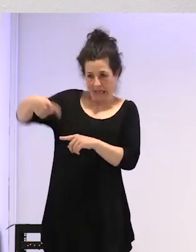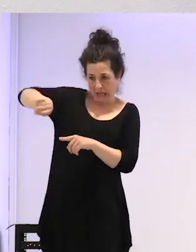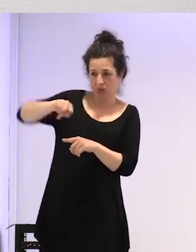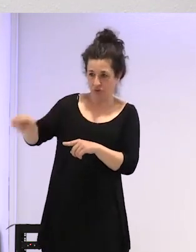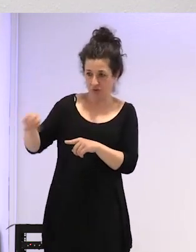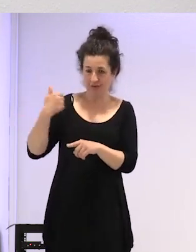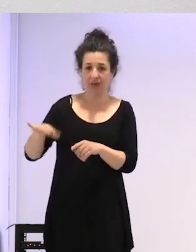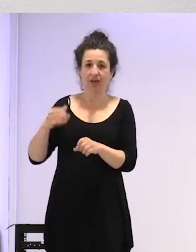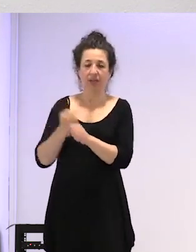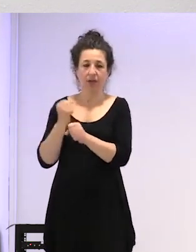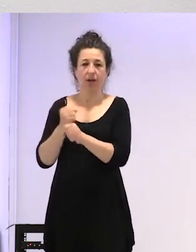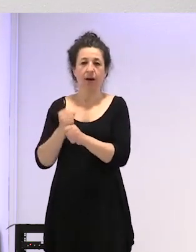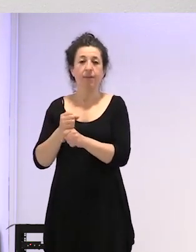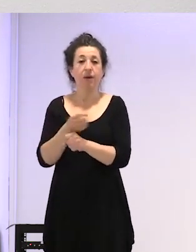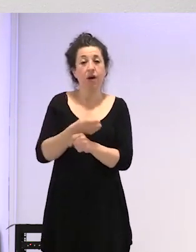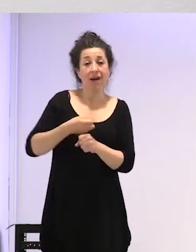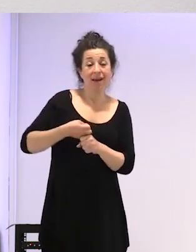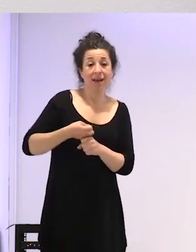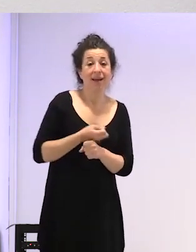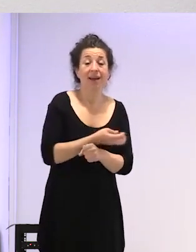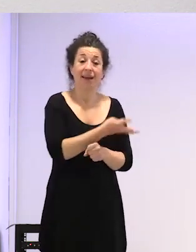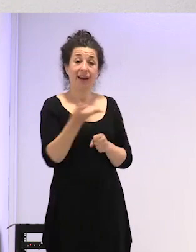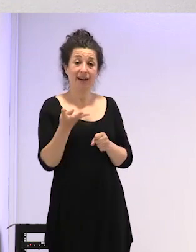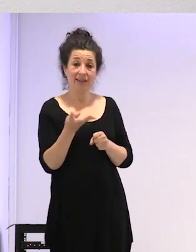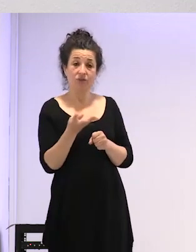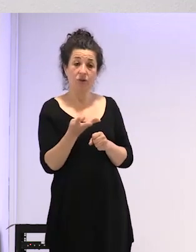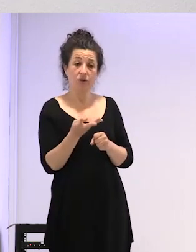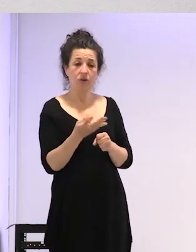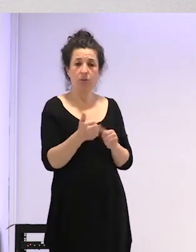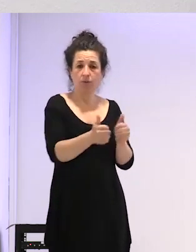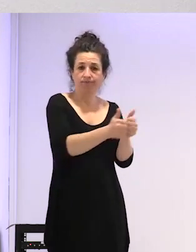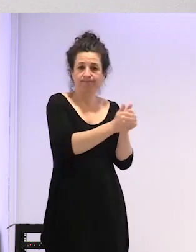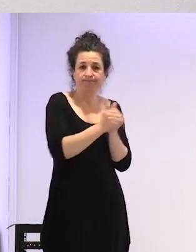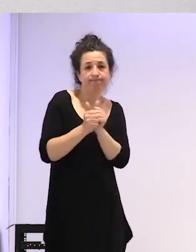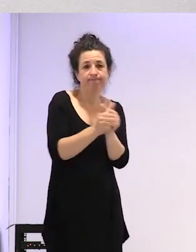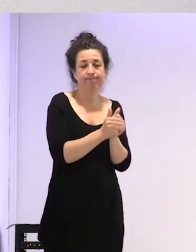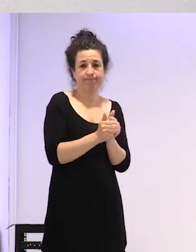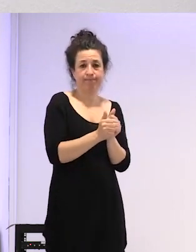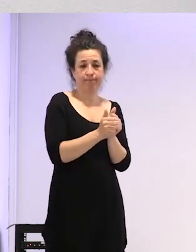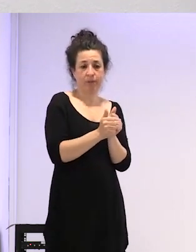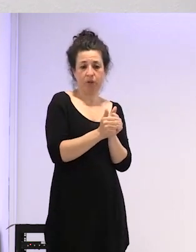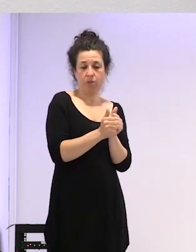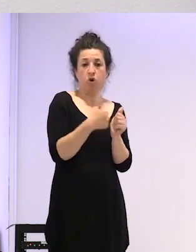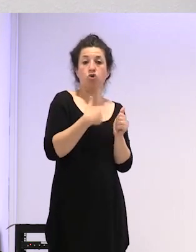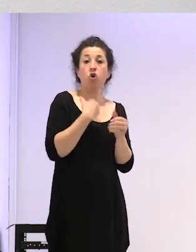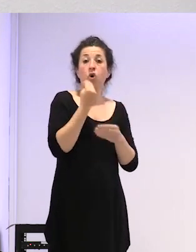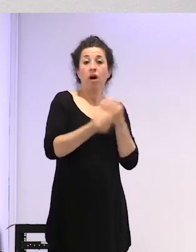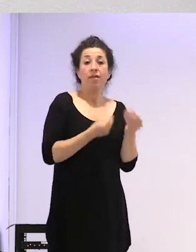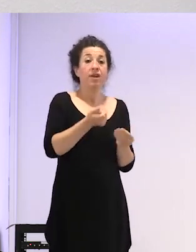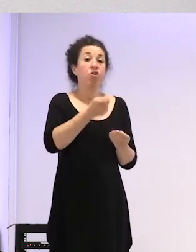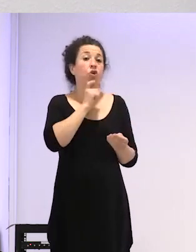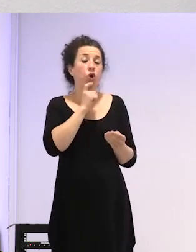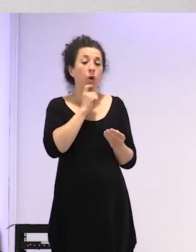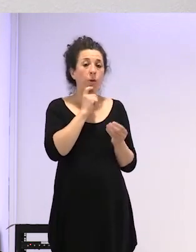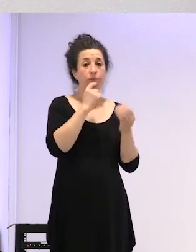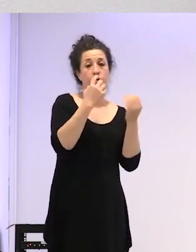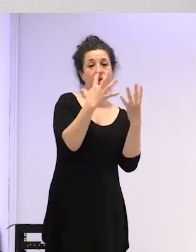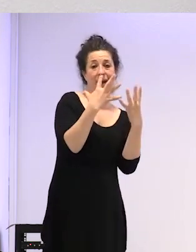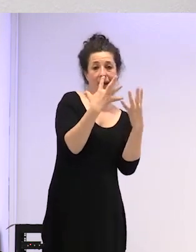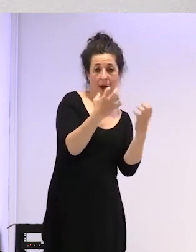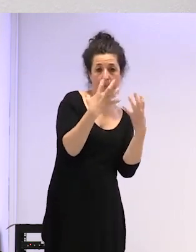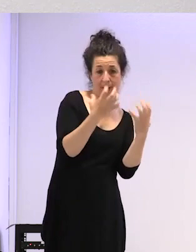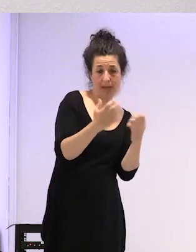pero todos los demás han estado a mi lado viendo como yo lo hacía o sea esta ha sido la formación que recibía y tenemos una reunión